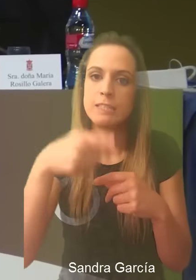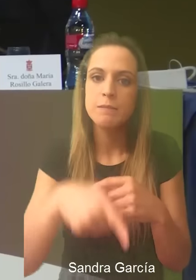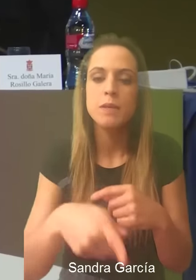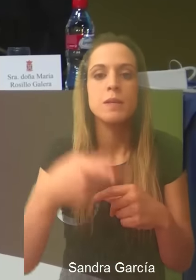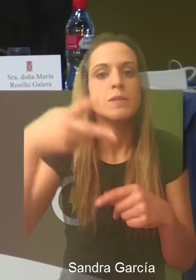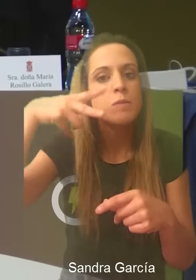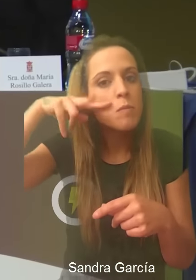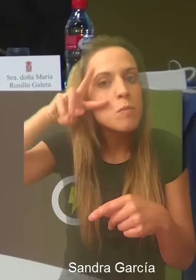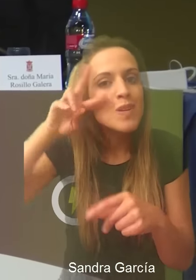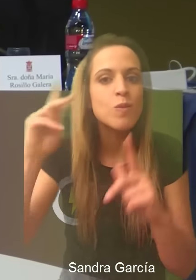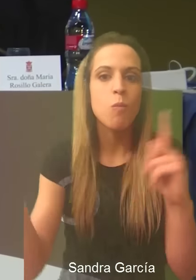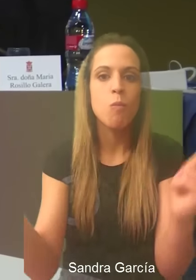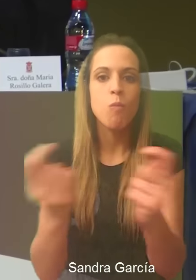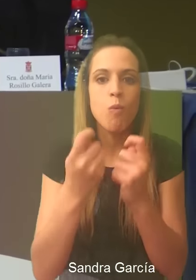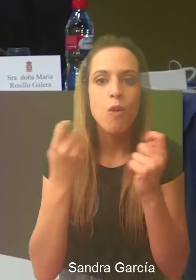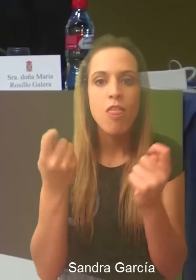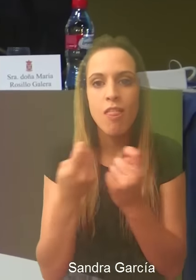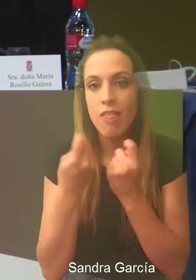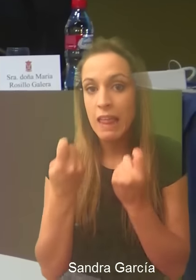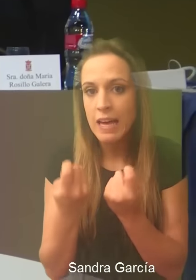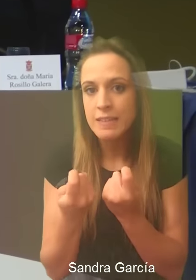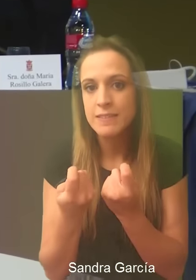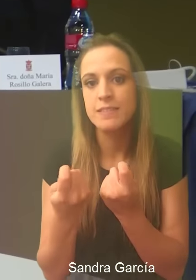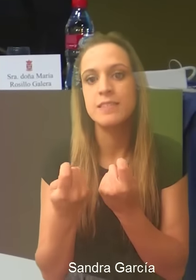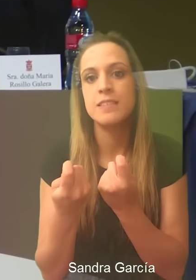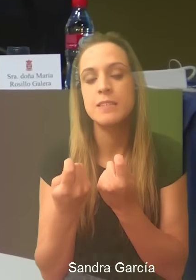un experto en marketing y publicidad,